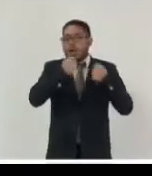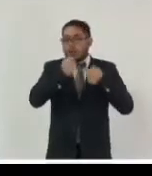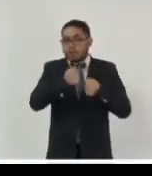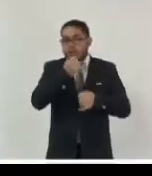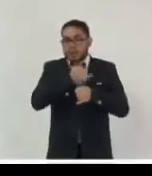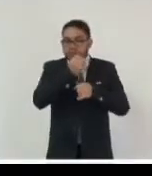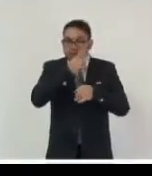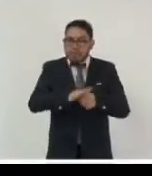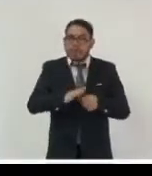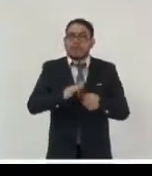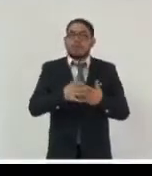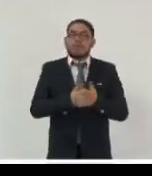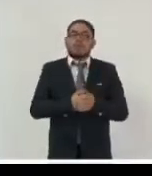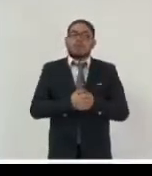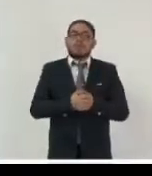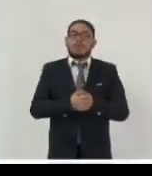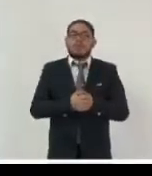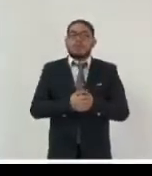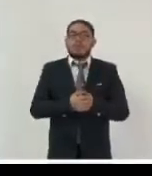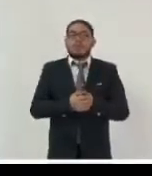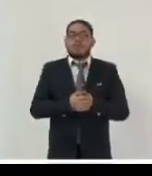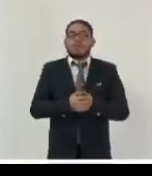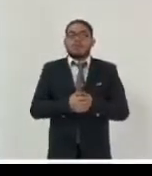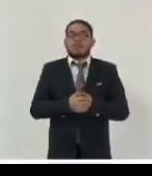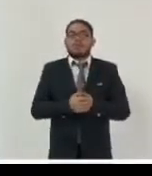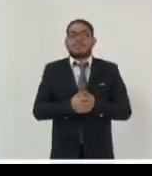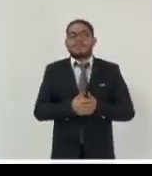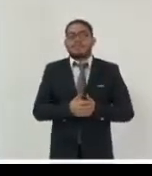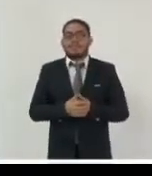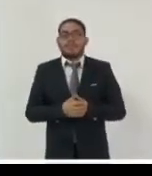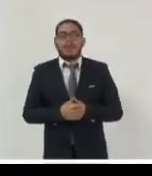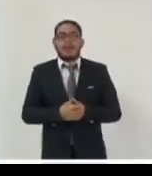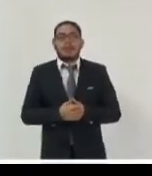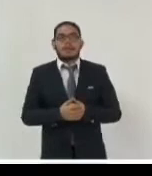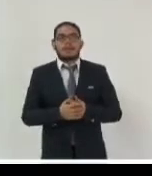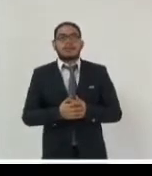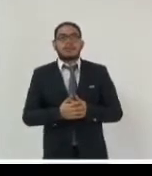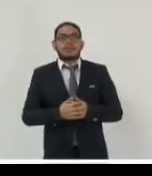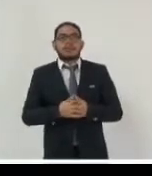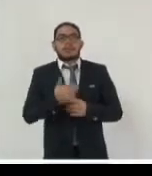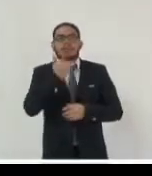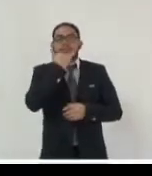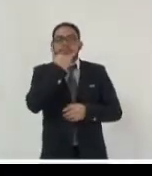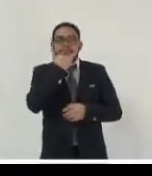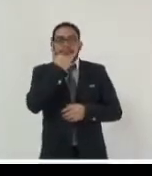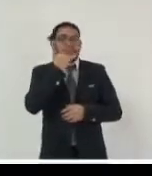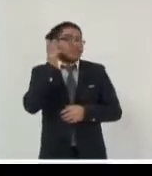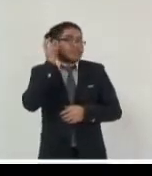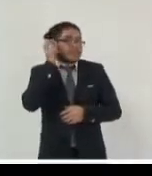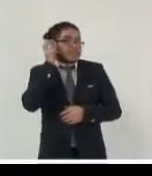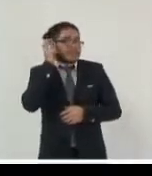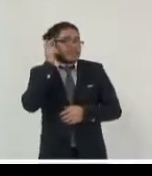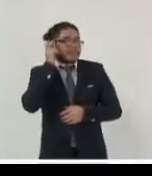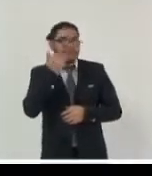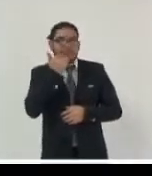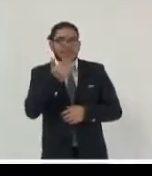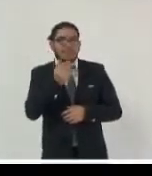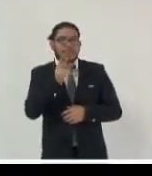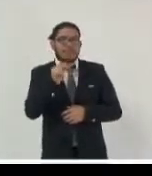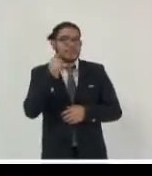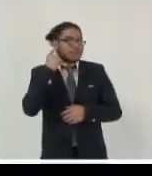con distintos resultados parecería ser la agenda de la sociedad en algunos casos pero seguro de las administraciones